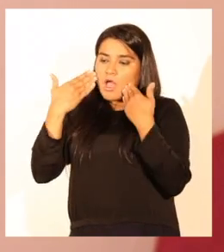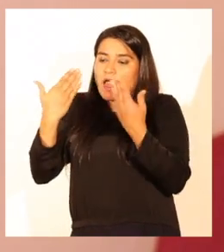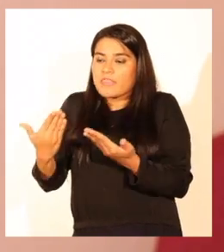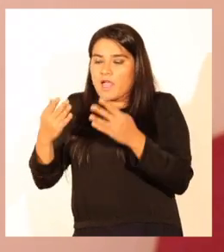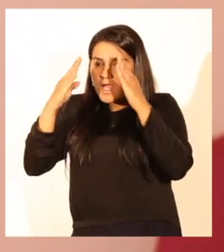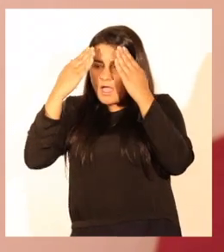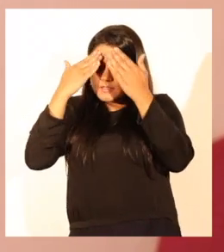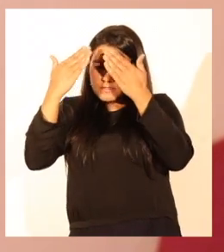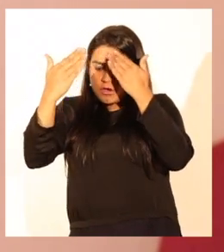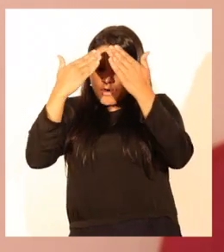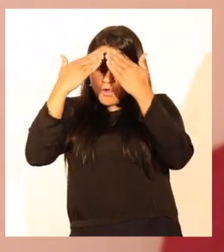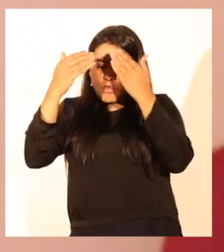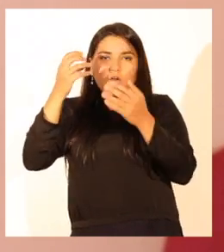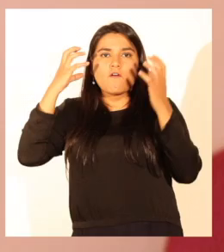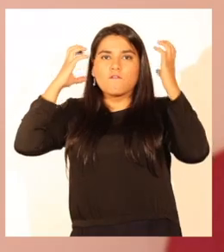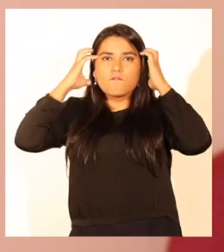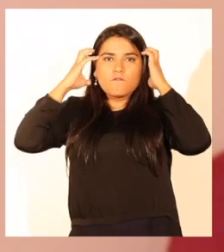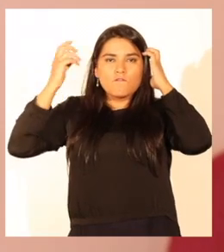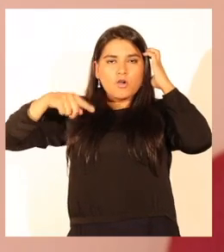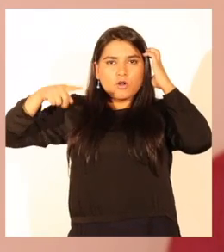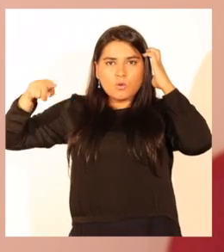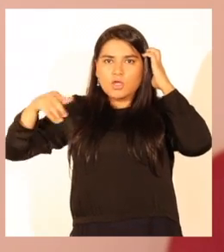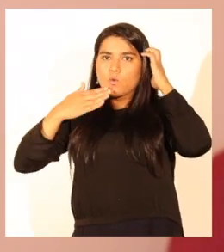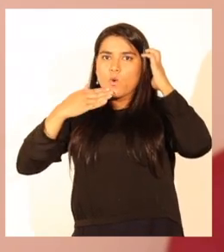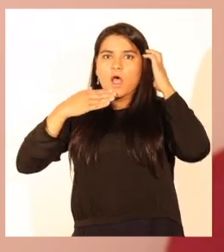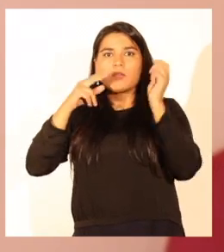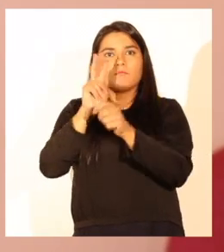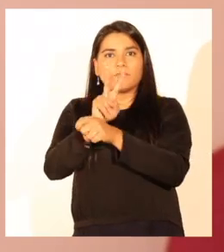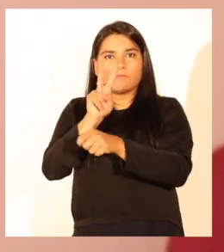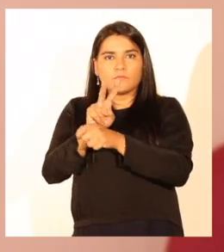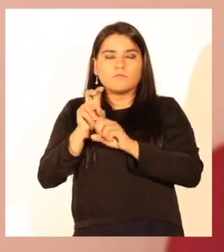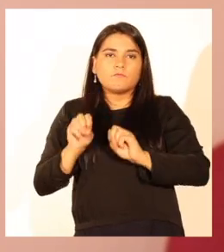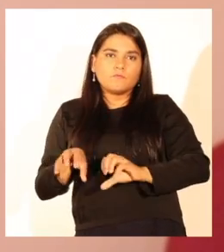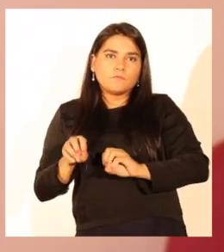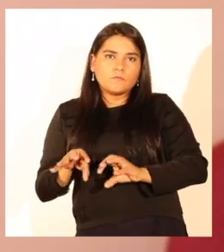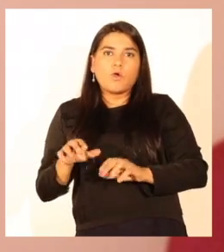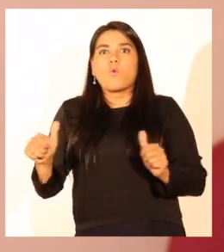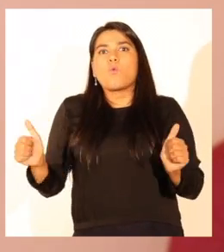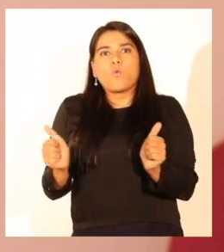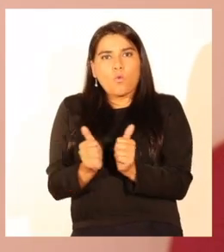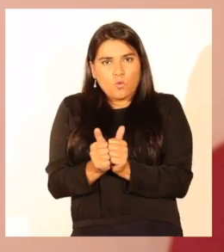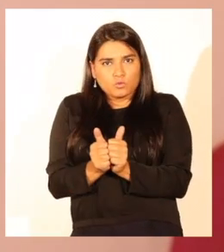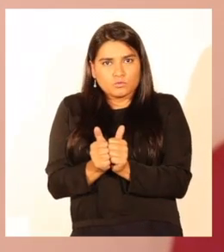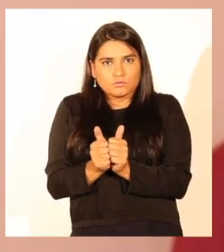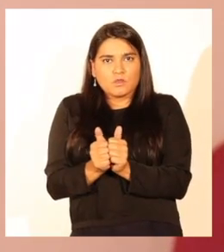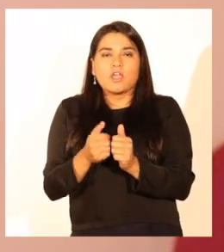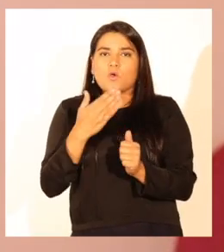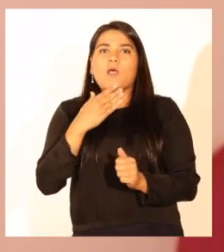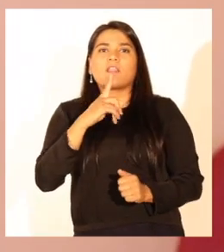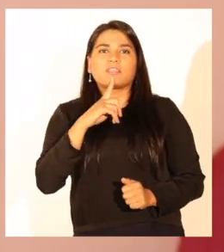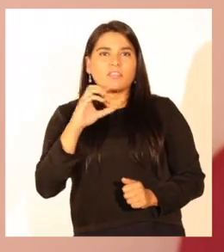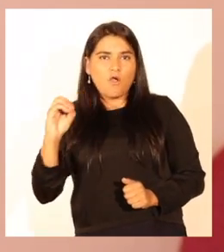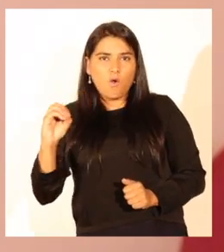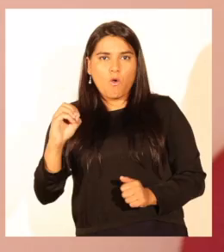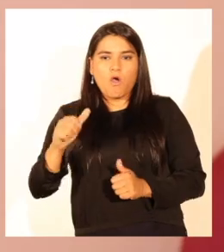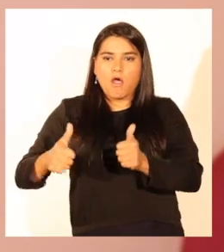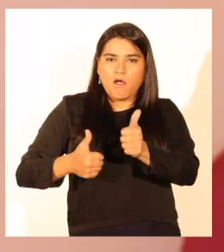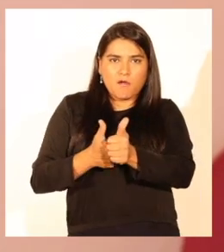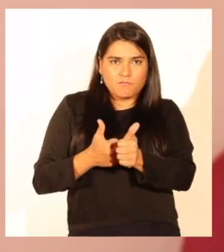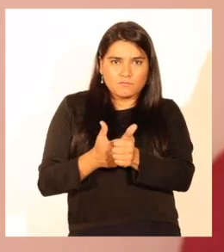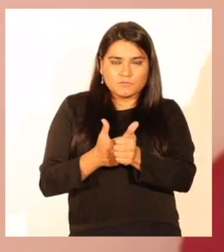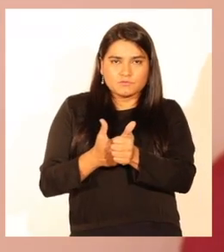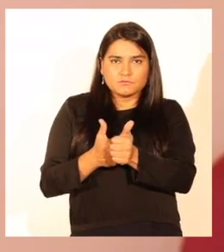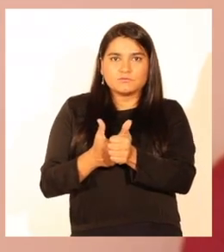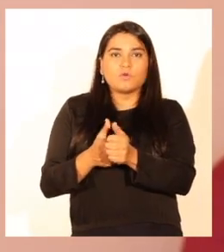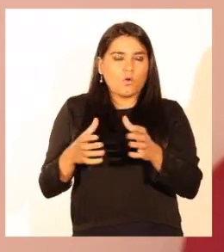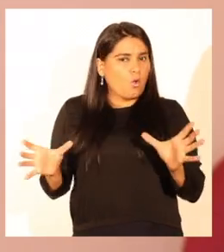atención psicológica, también fonodiológica y psicopedagoga en conjunto, junto con la terapia ocupacional, sea,